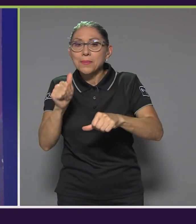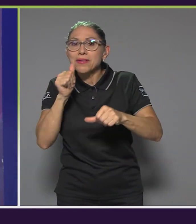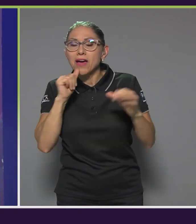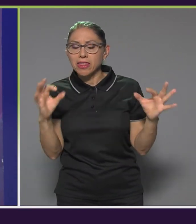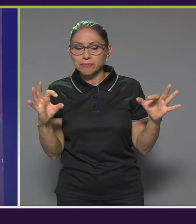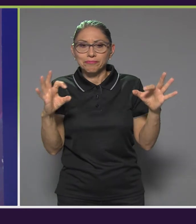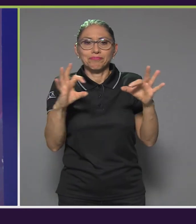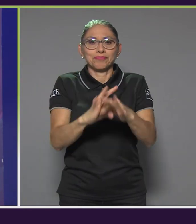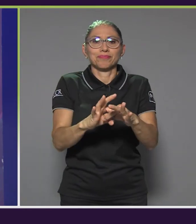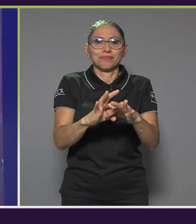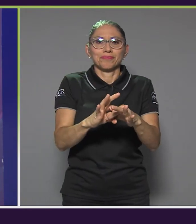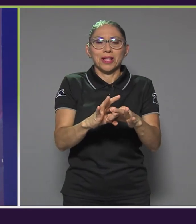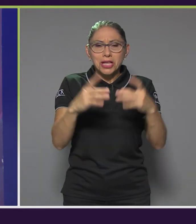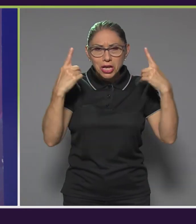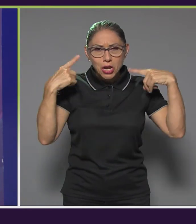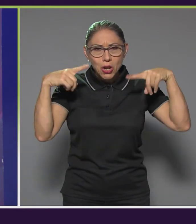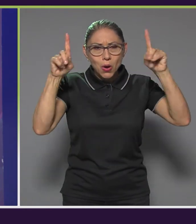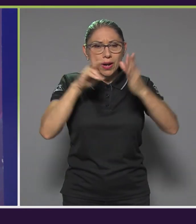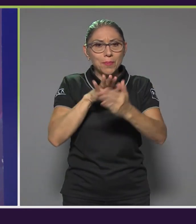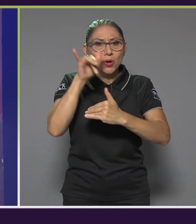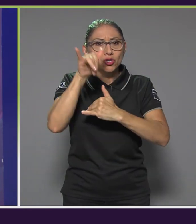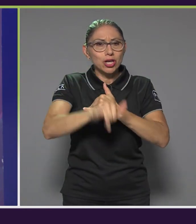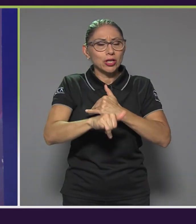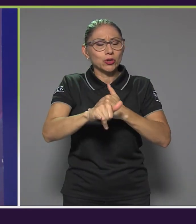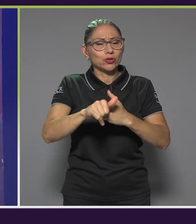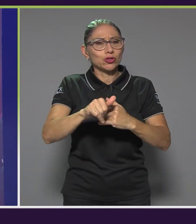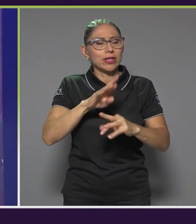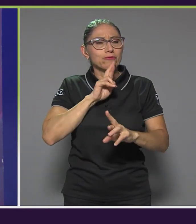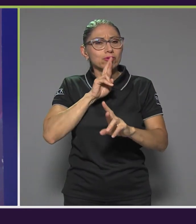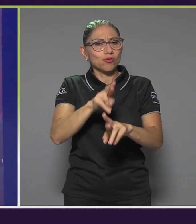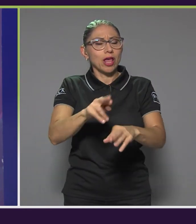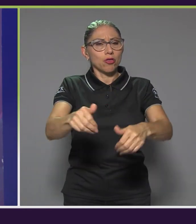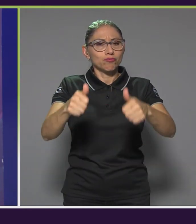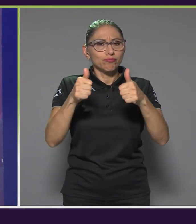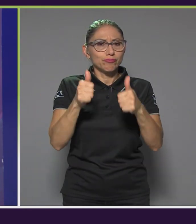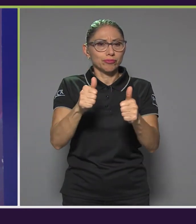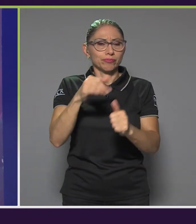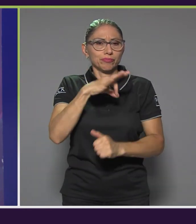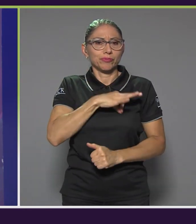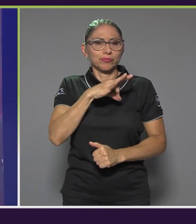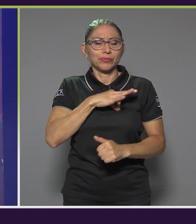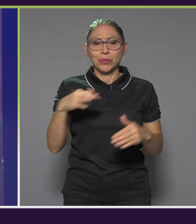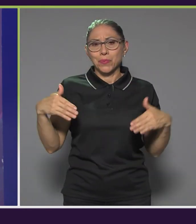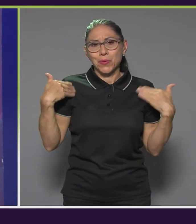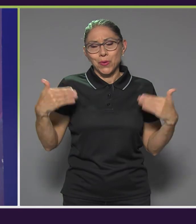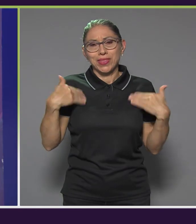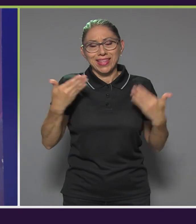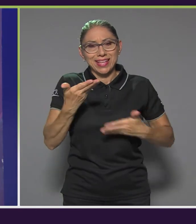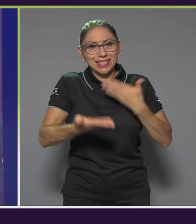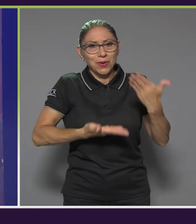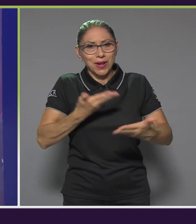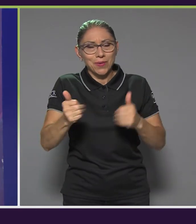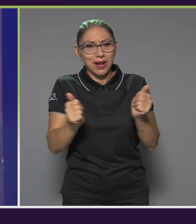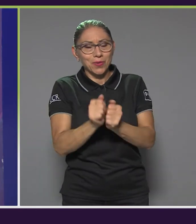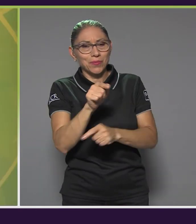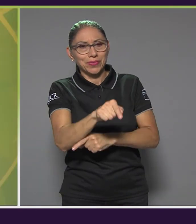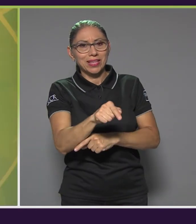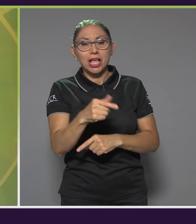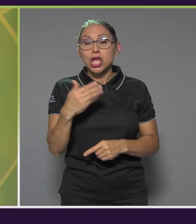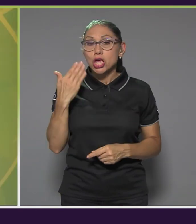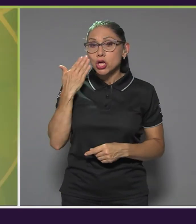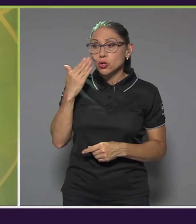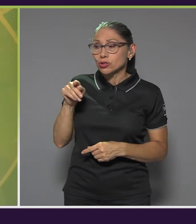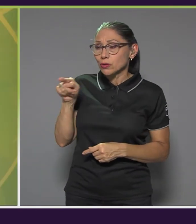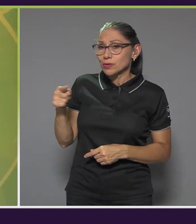ejecutar proyectos de alto impacto de manera muy efectiva. Entonces, muy contentos de colaborar con esto. Y no sé, Lexa, que